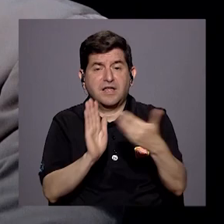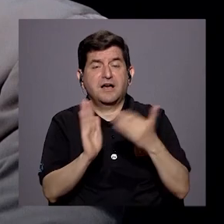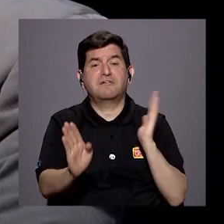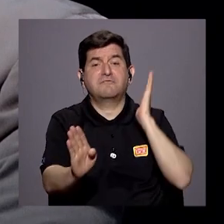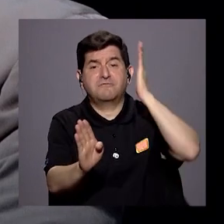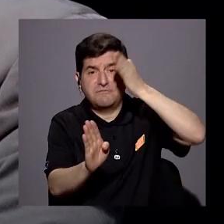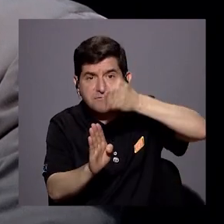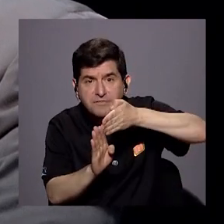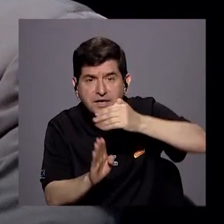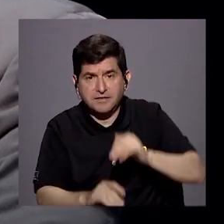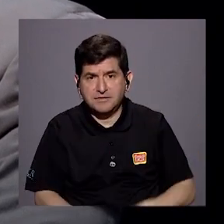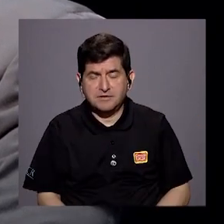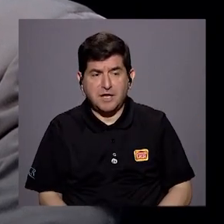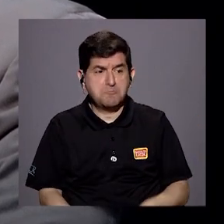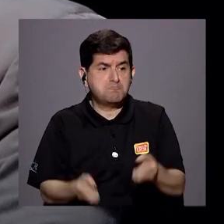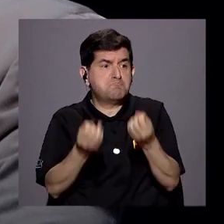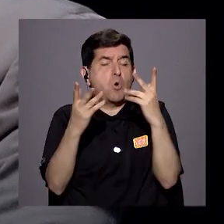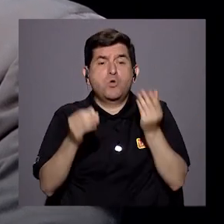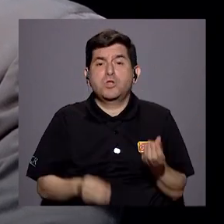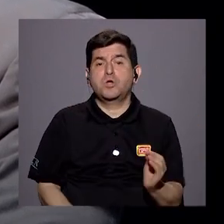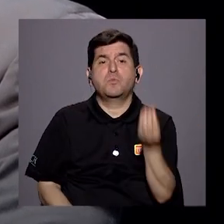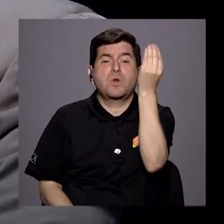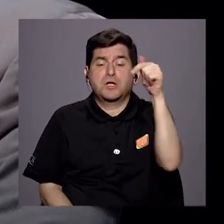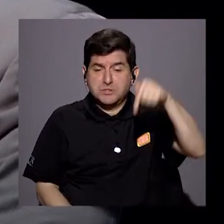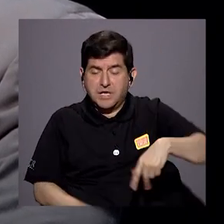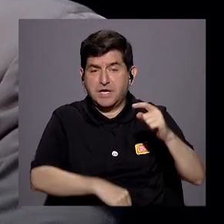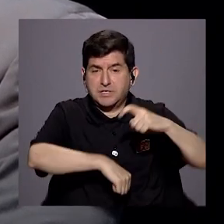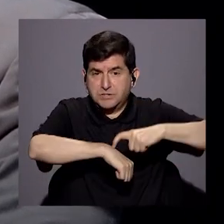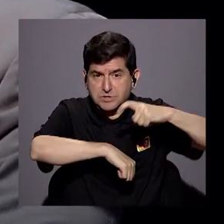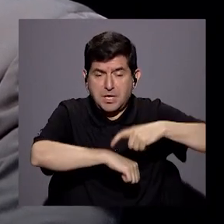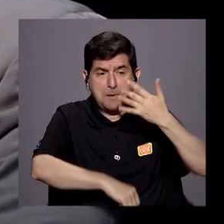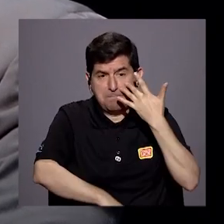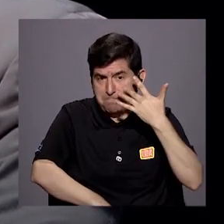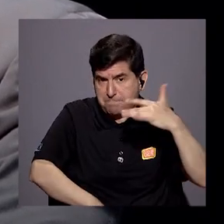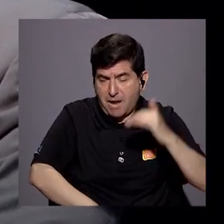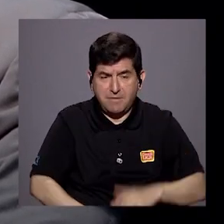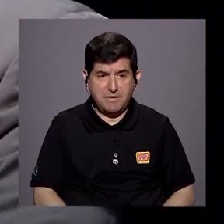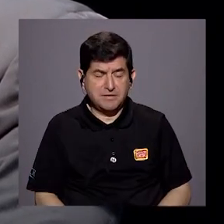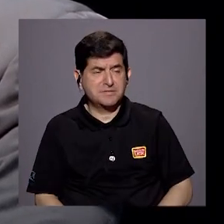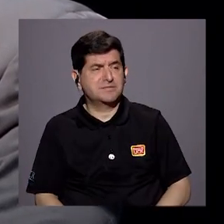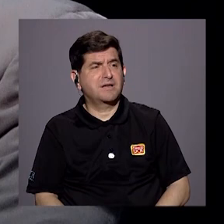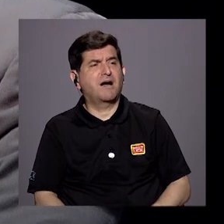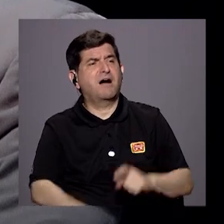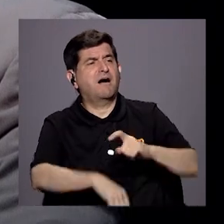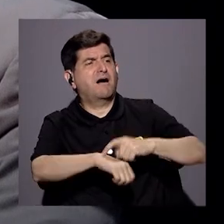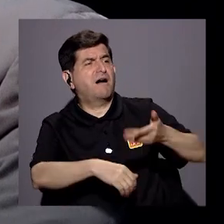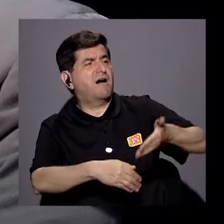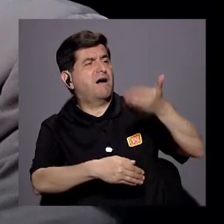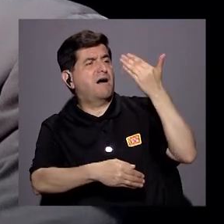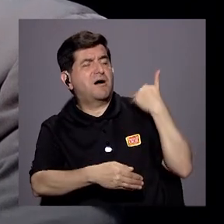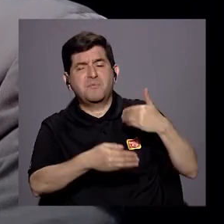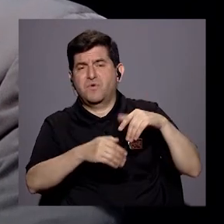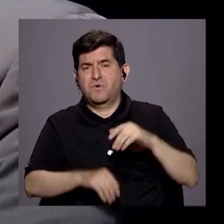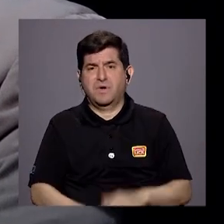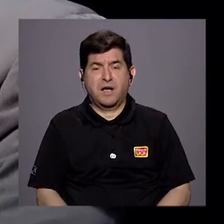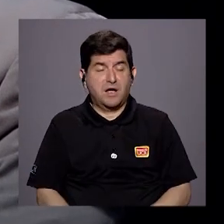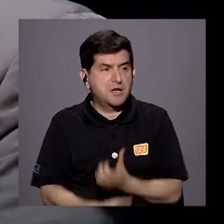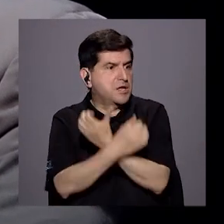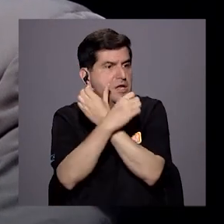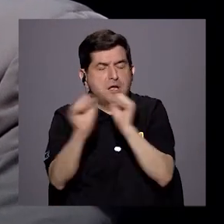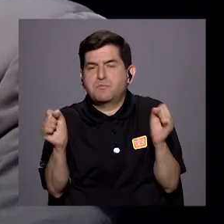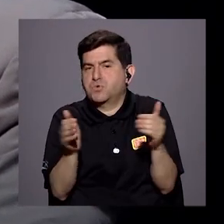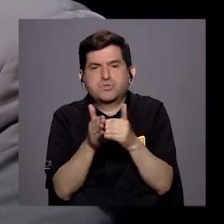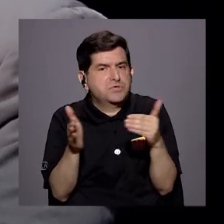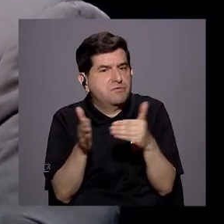afectación directa sobre una gran cantidad de jóvenes que hoy por hoy parece que aquella época del pasado es